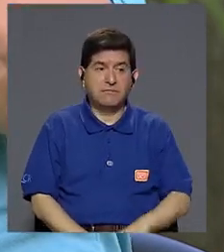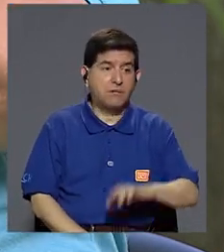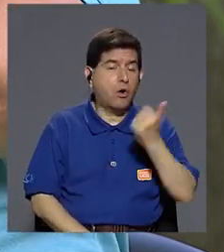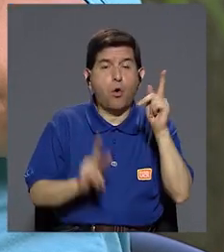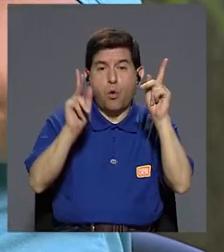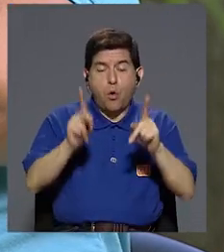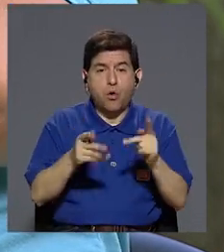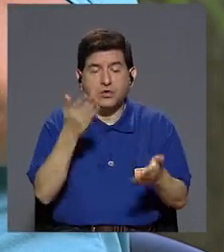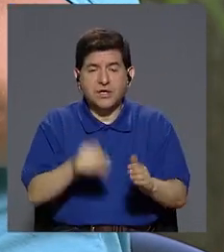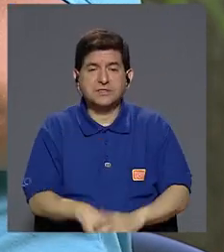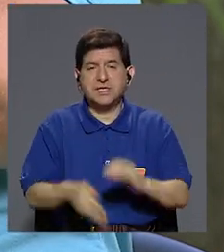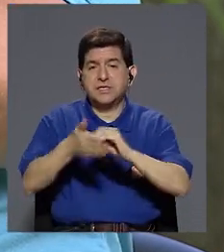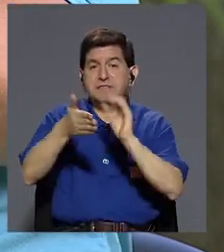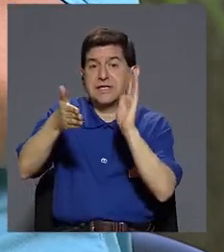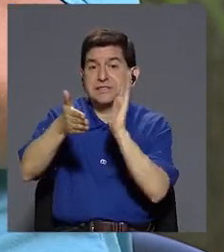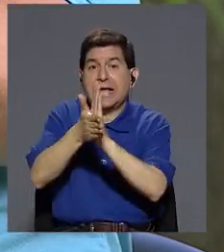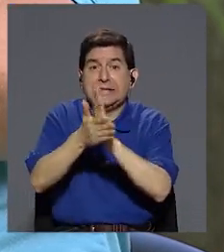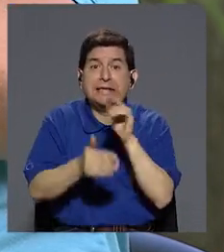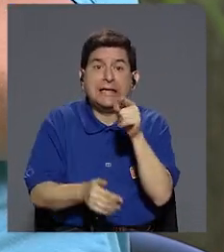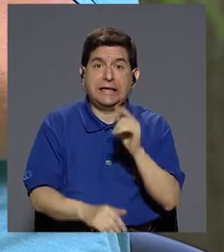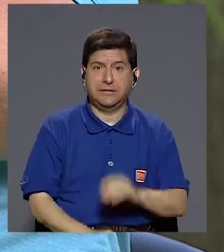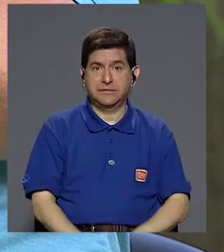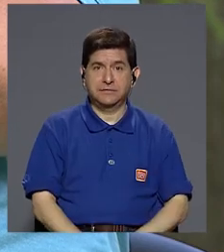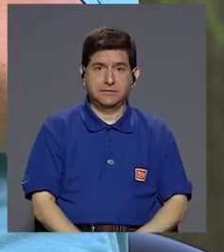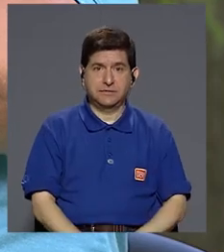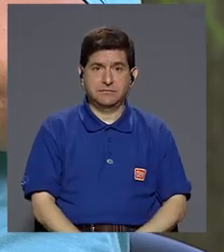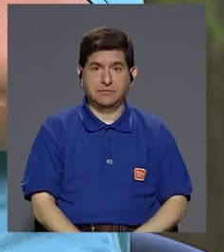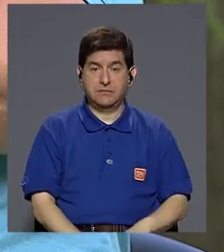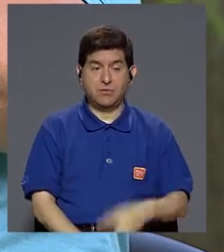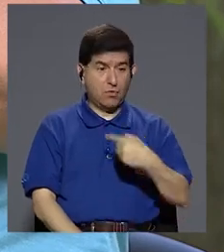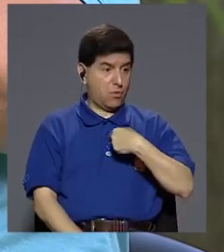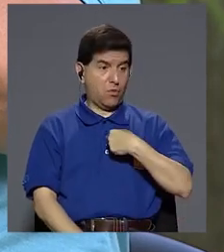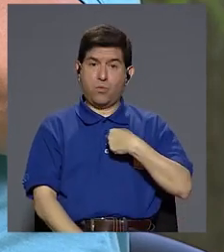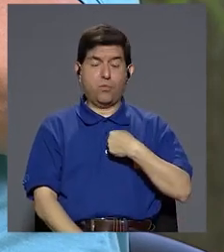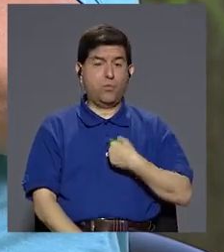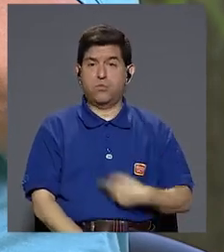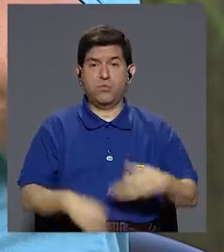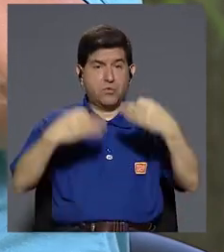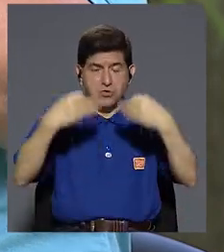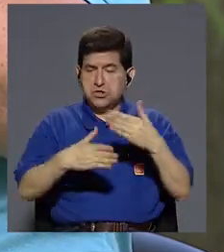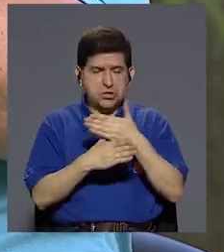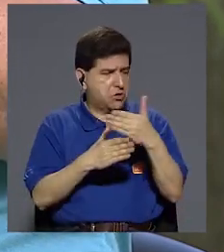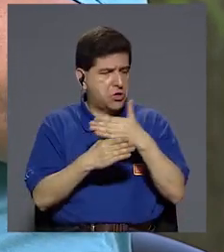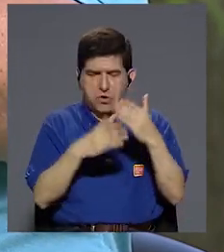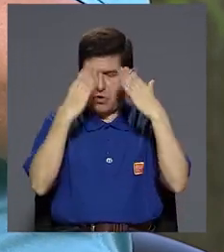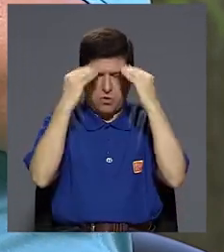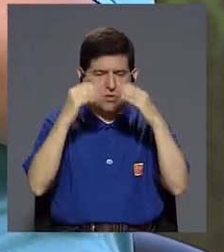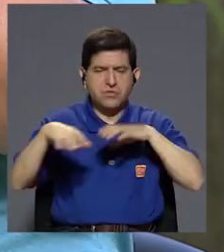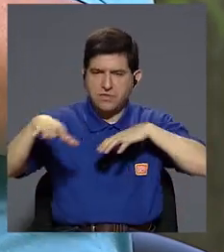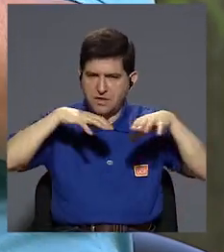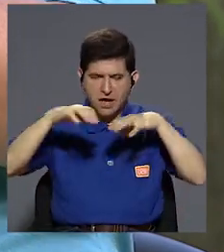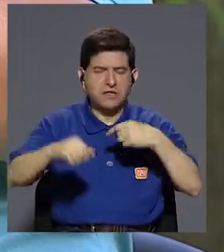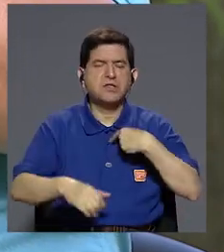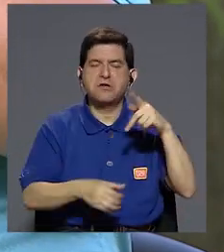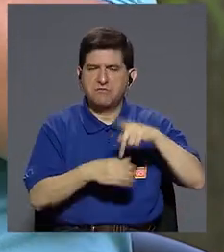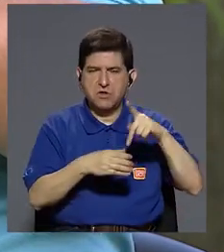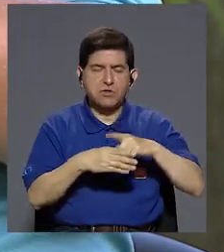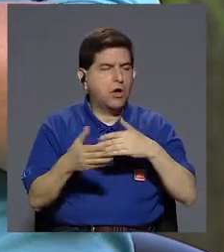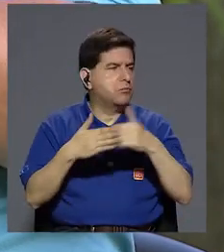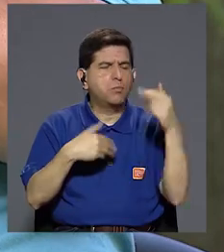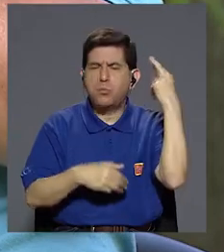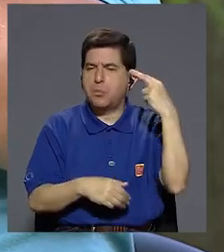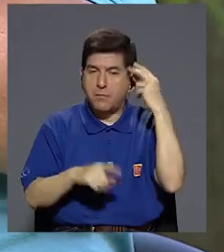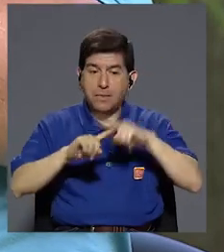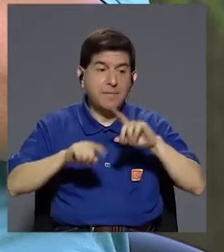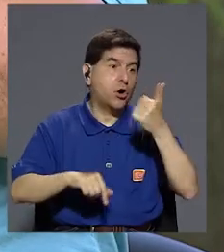otras personas los taggean. veces la gente, uno no decide no compartir información sobre una actividad en la que estuvo por cualquier